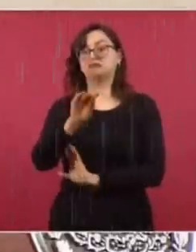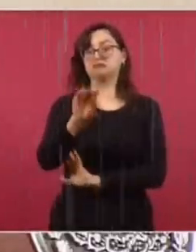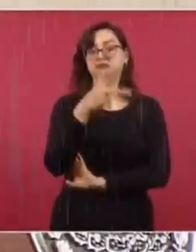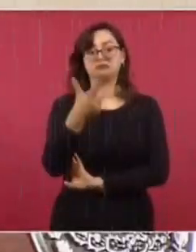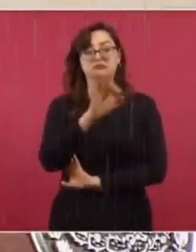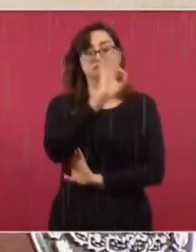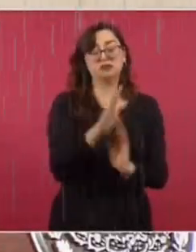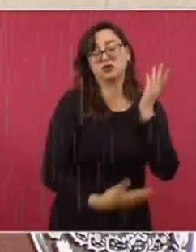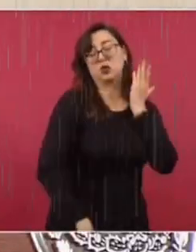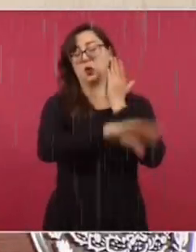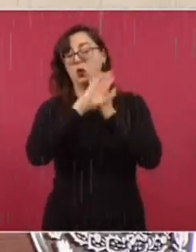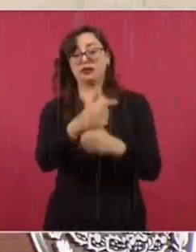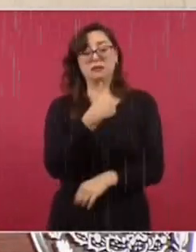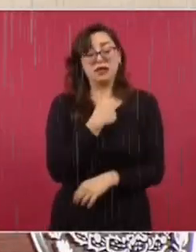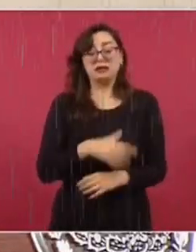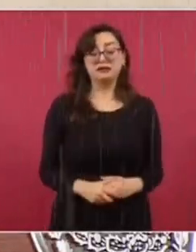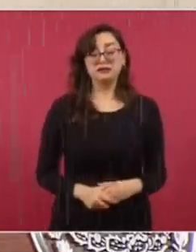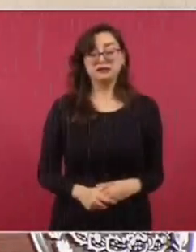las caricaturas,